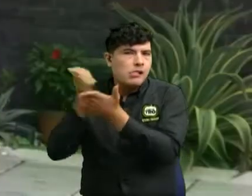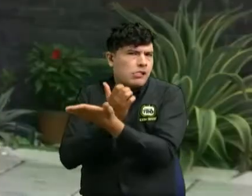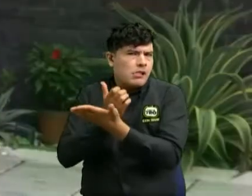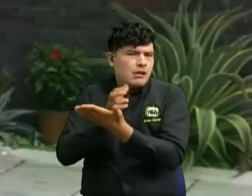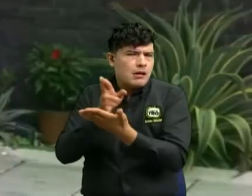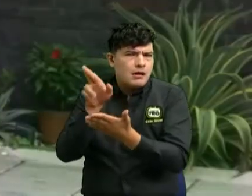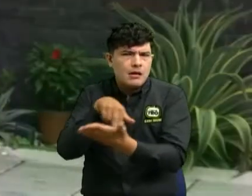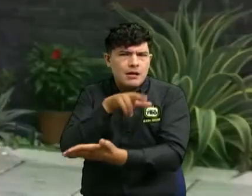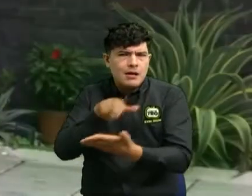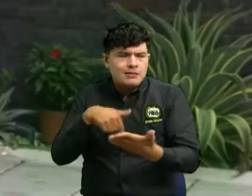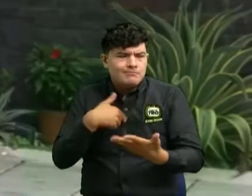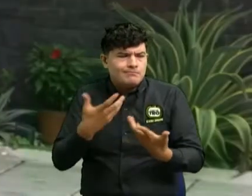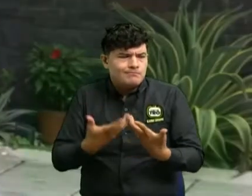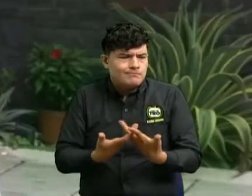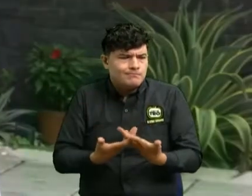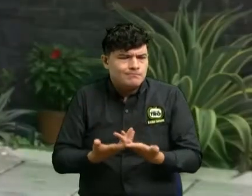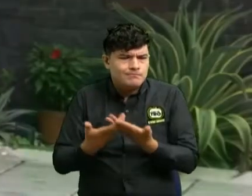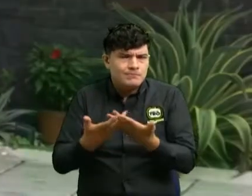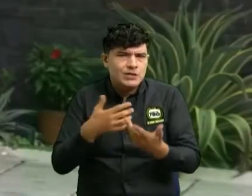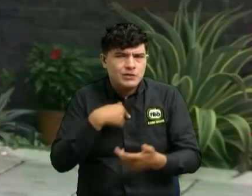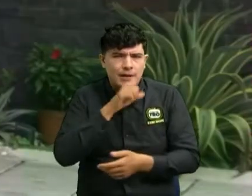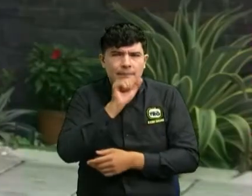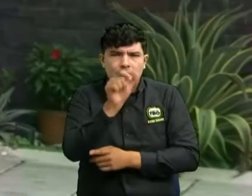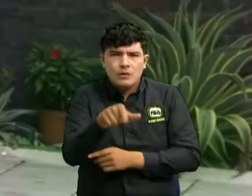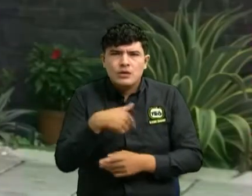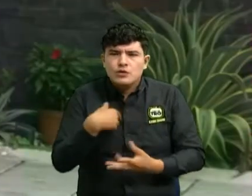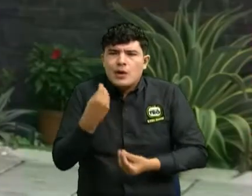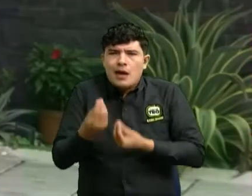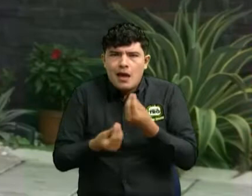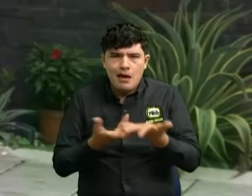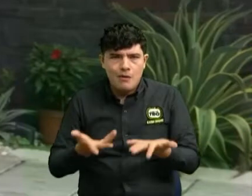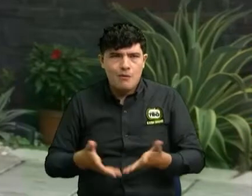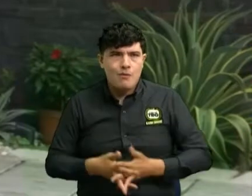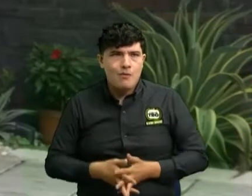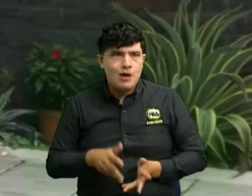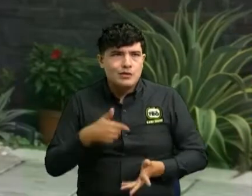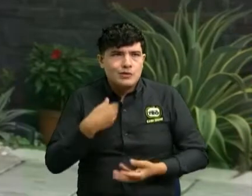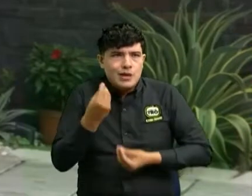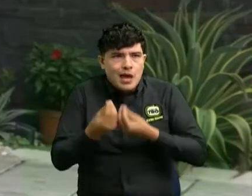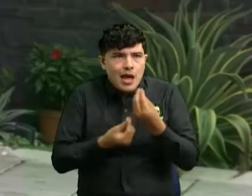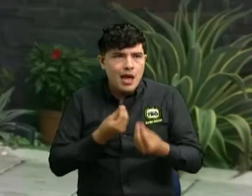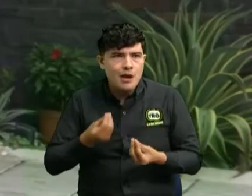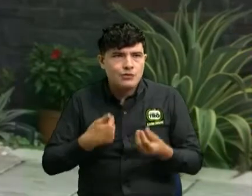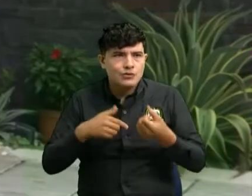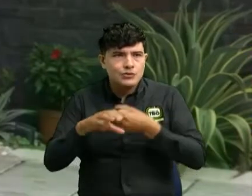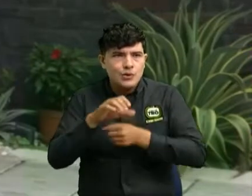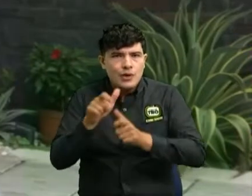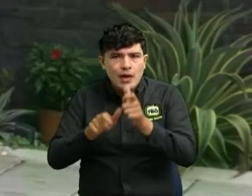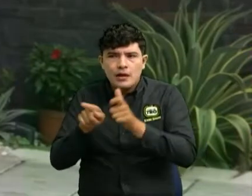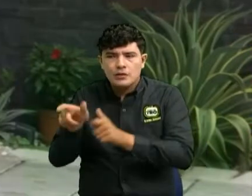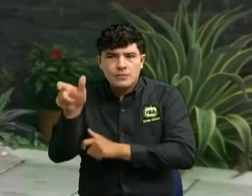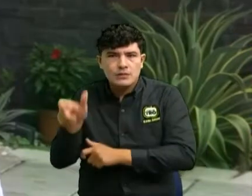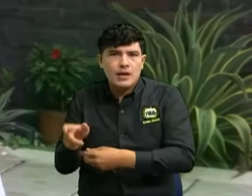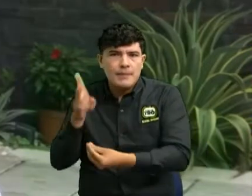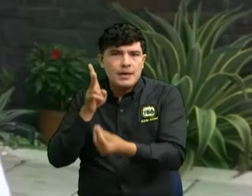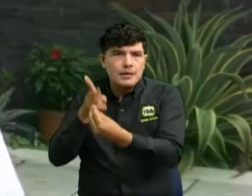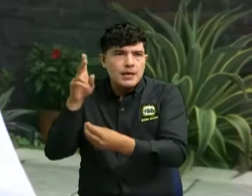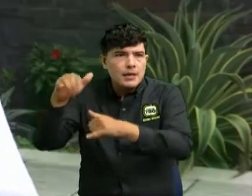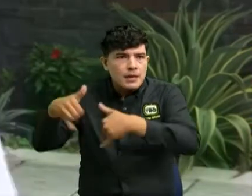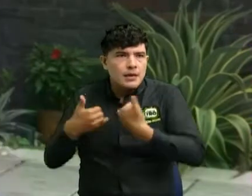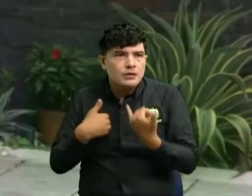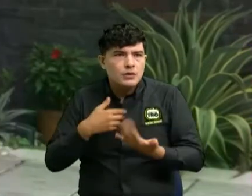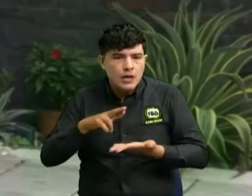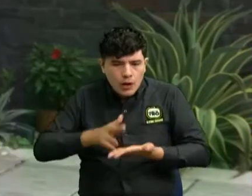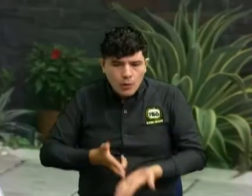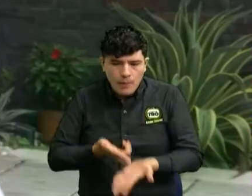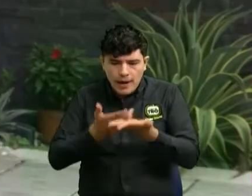pregunta en este momento es legalmente que puedo hacer yo como ciudadana que fui víctima de una estafa cibernética para recuperar mi